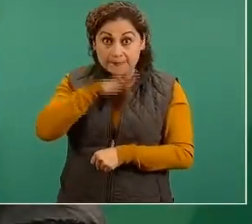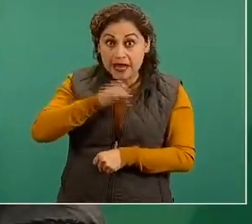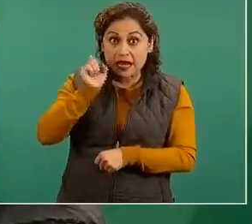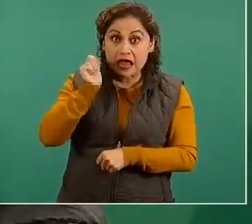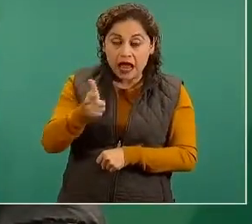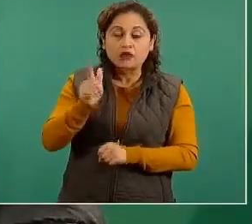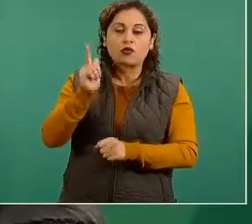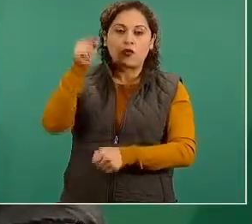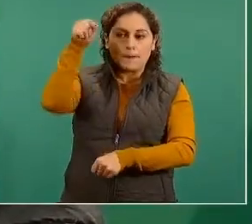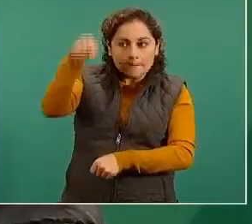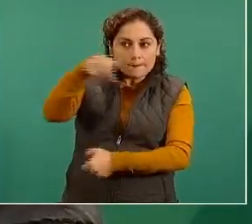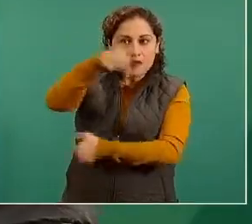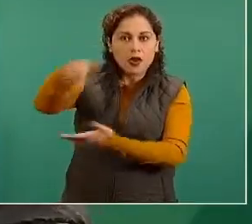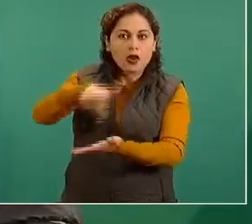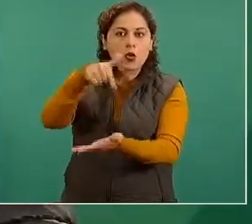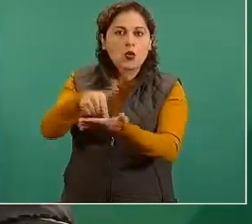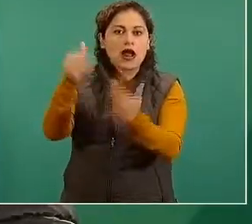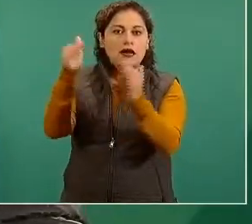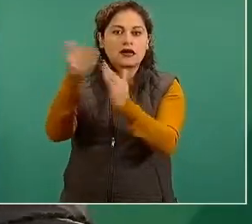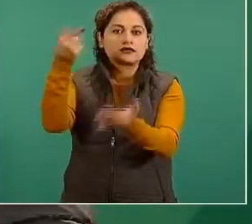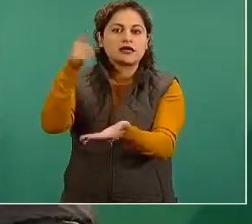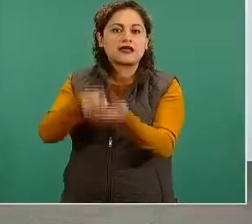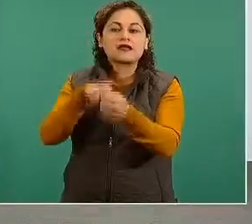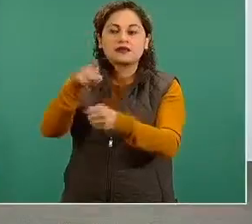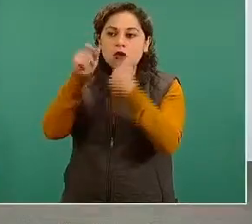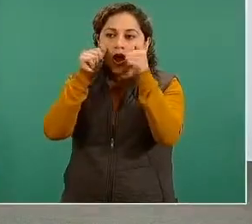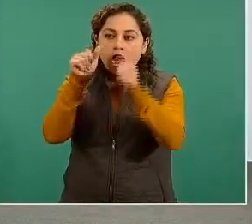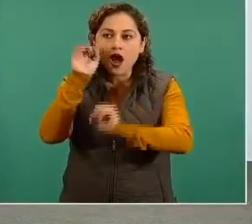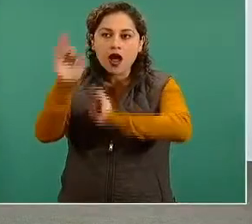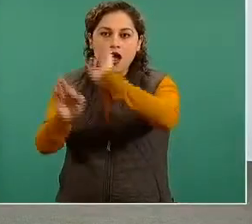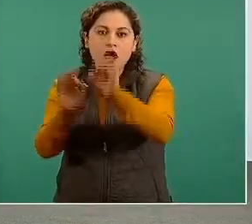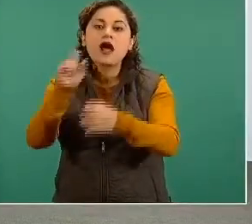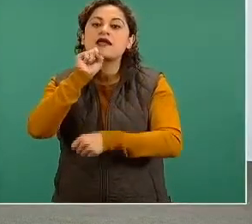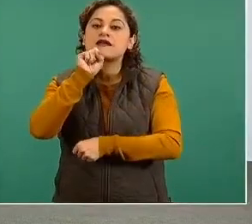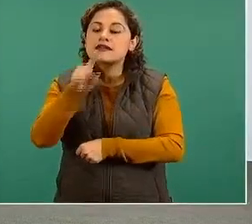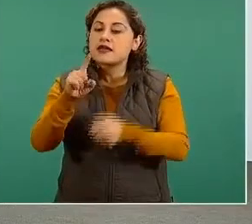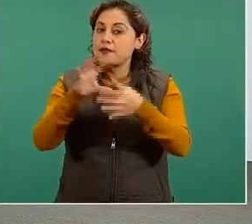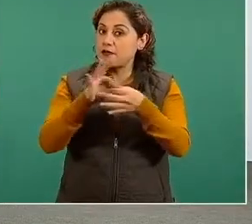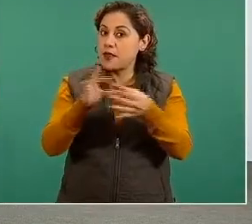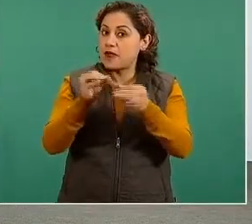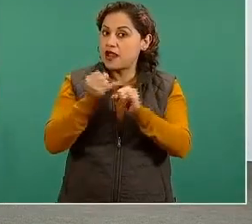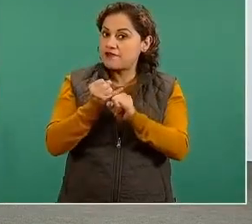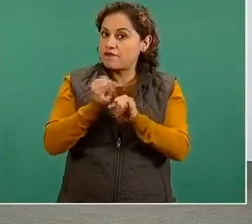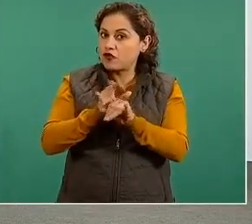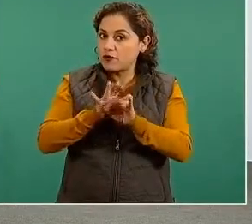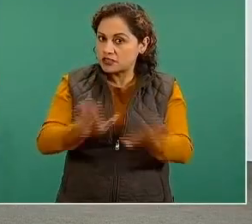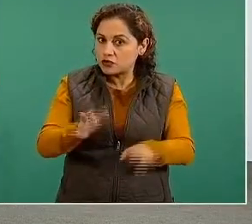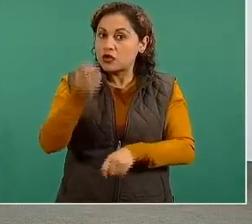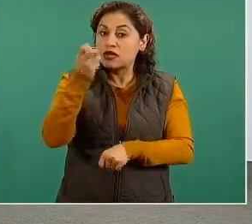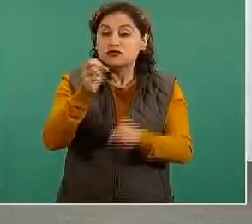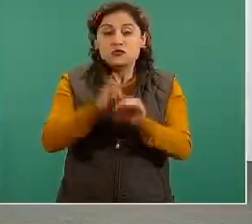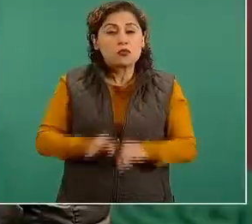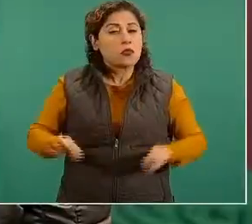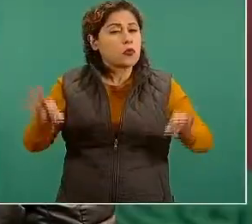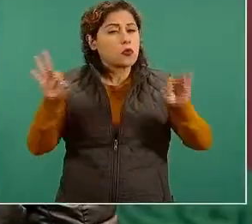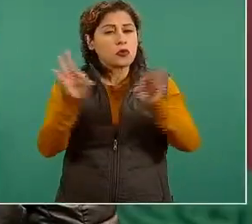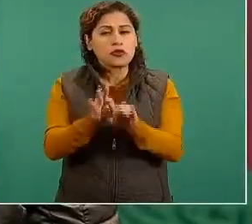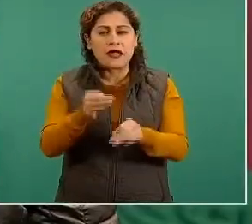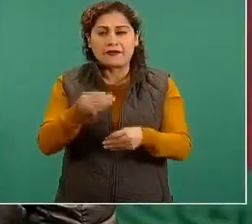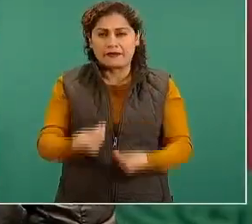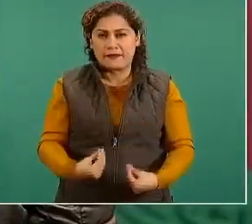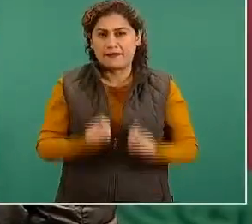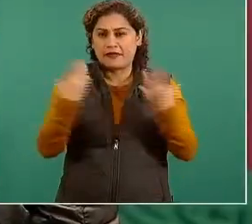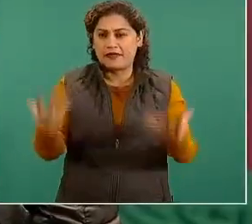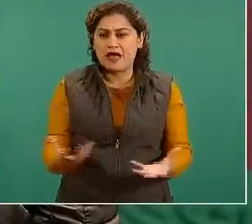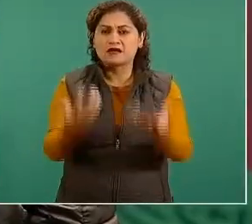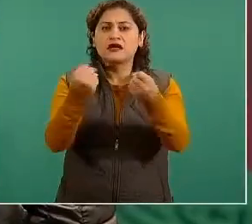atención y la información. La información salva vidas. Promoción de la salud es darle la información a la